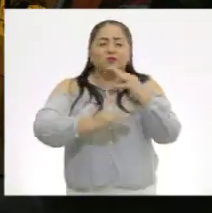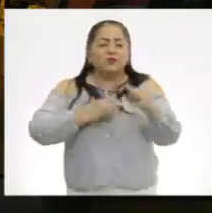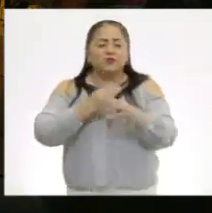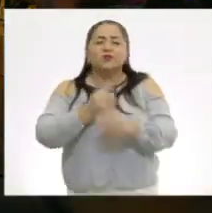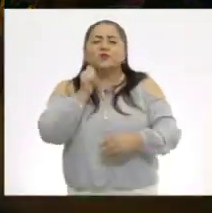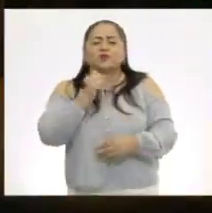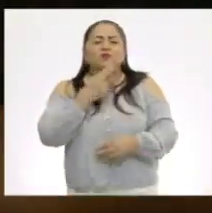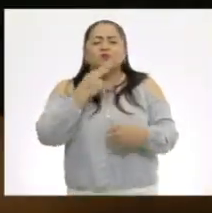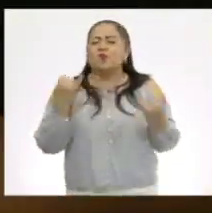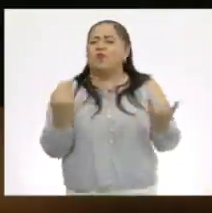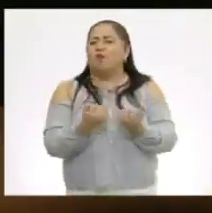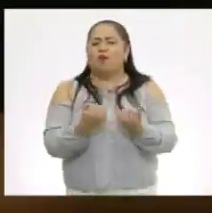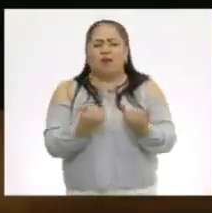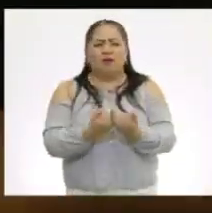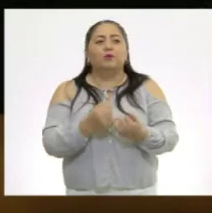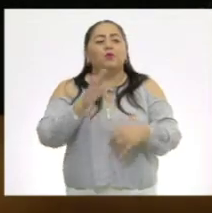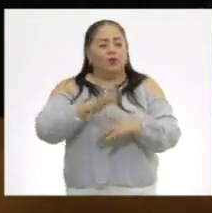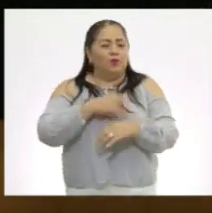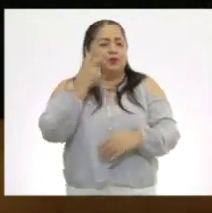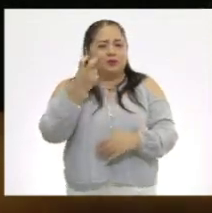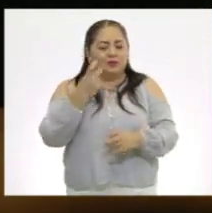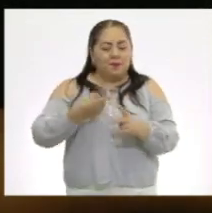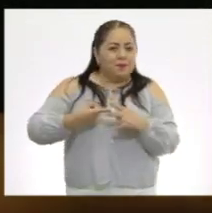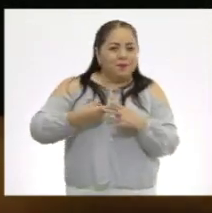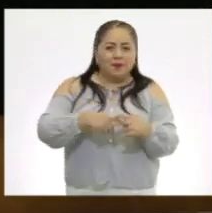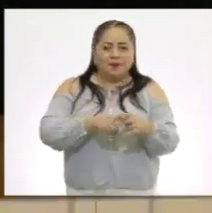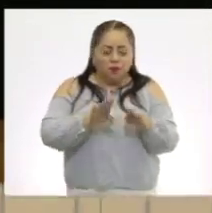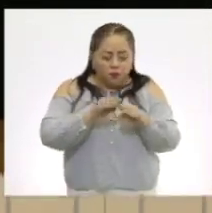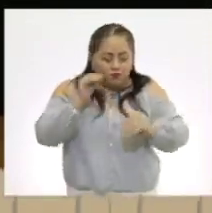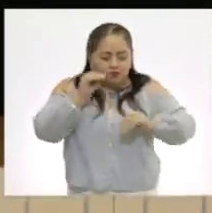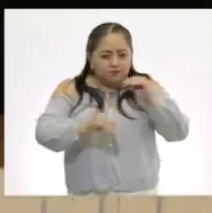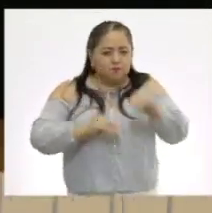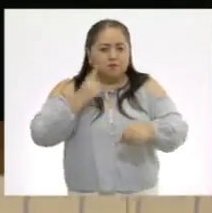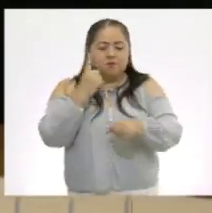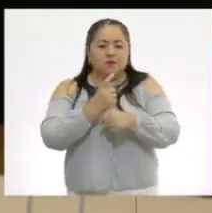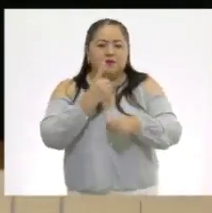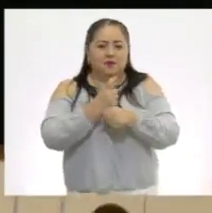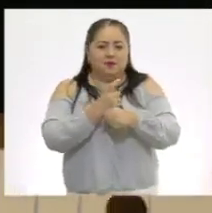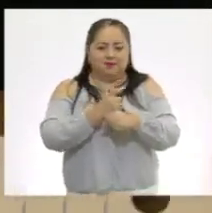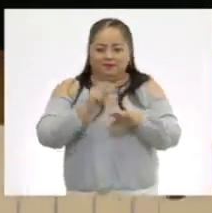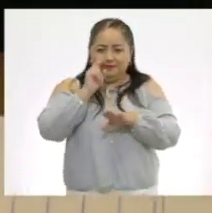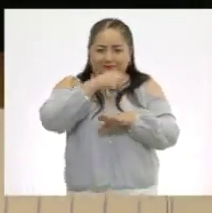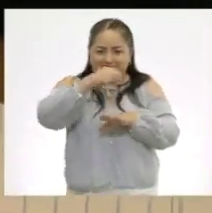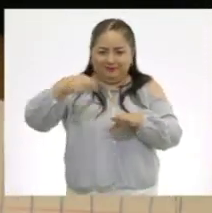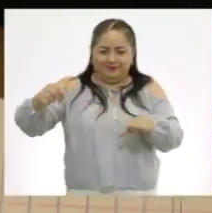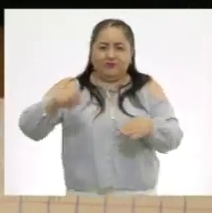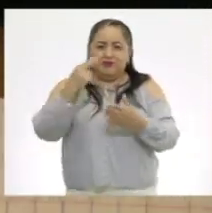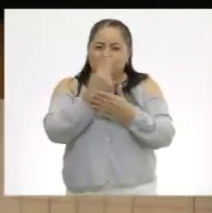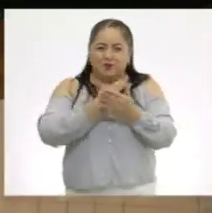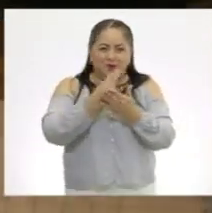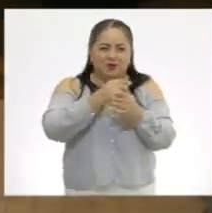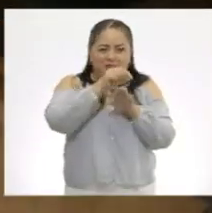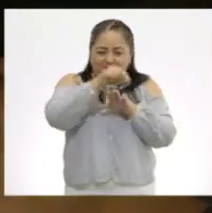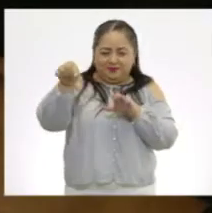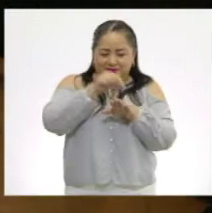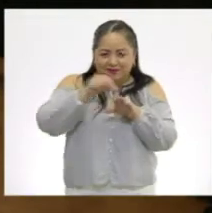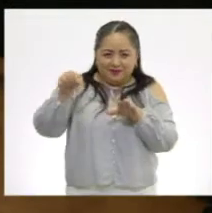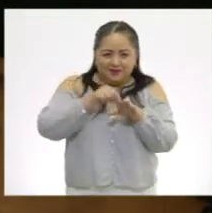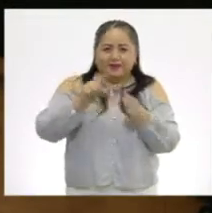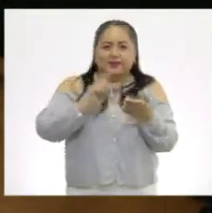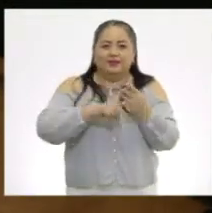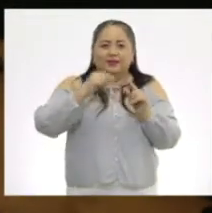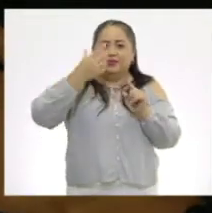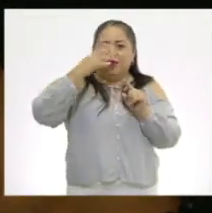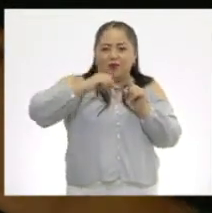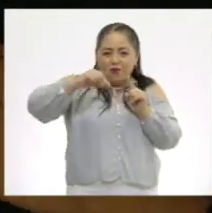utilizan por igual. Es por ello que comenzamos a crear nuestra primera partitura. Dibujamos el pentagrama, la